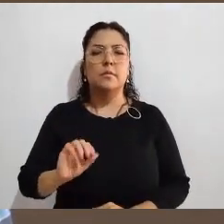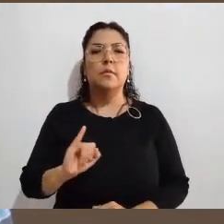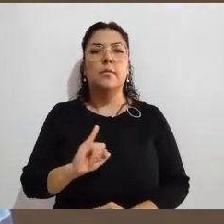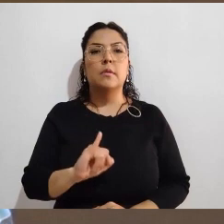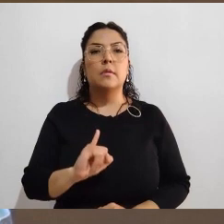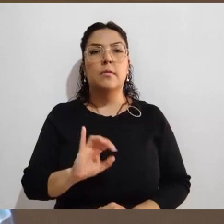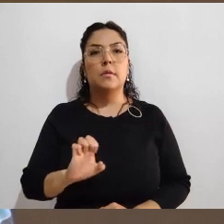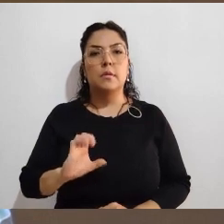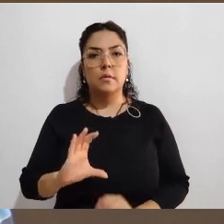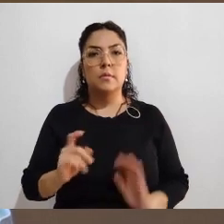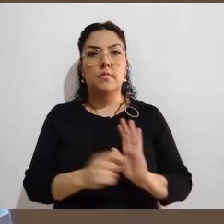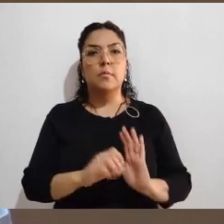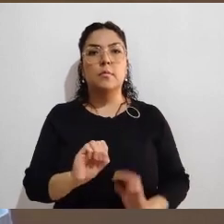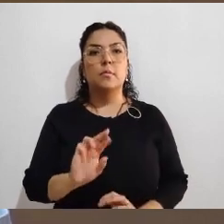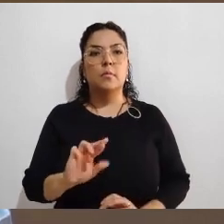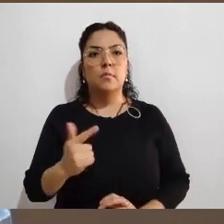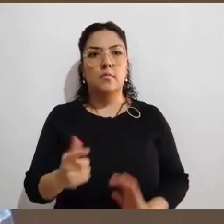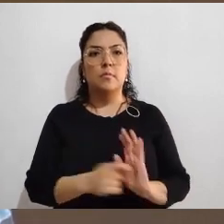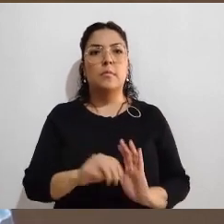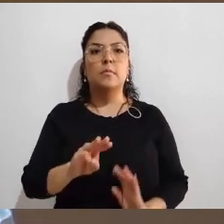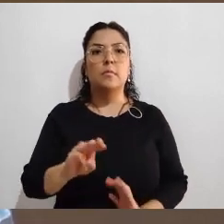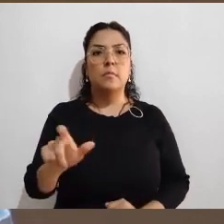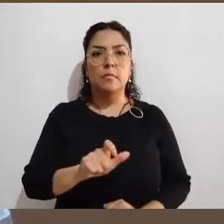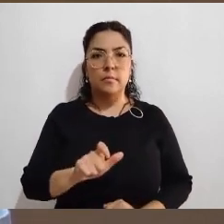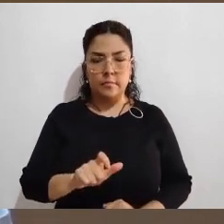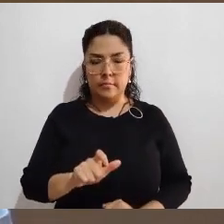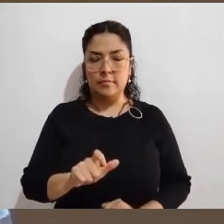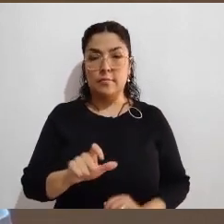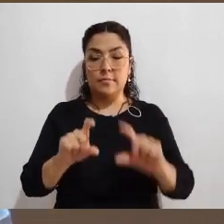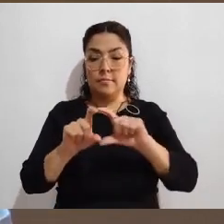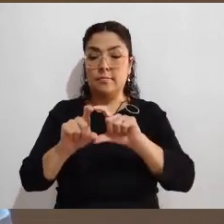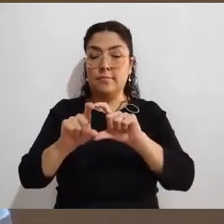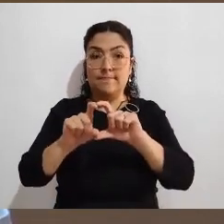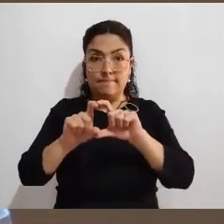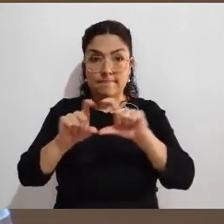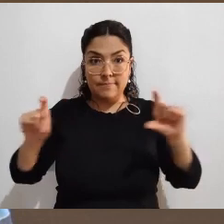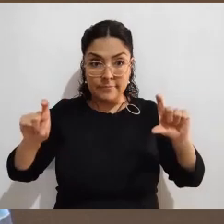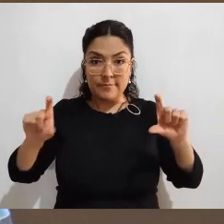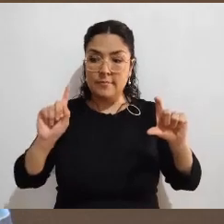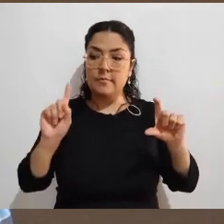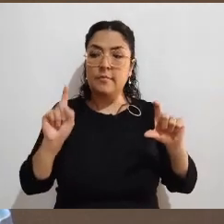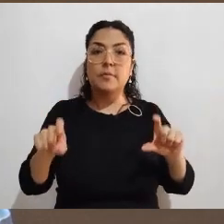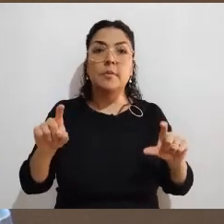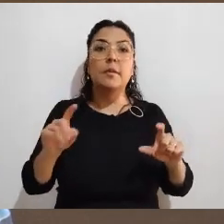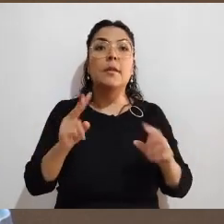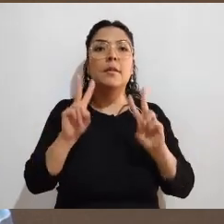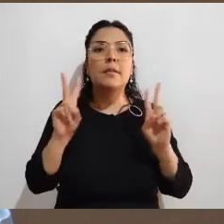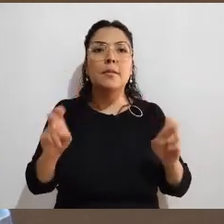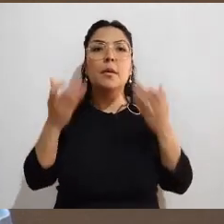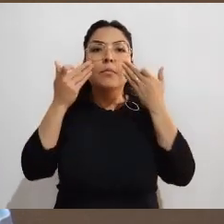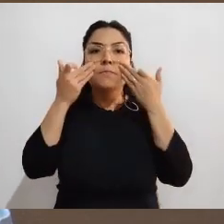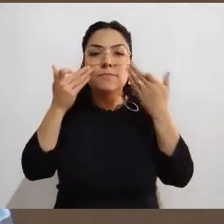.rg.mx, que es la página oficial del instituto, tenemos un apartado dedicado a observadoras,